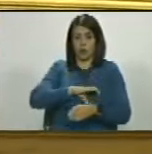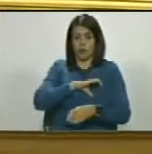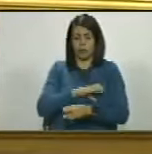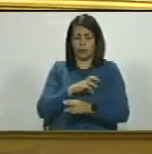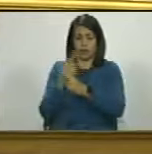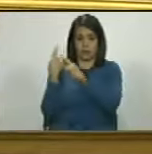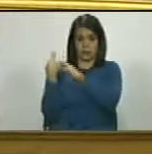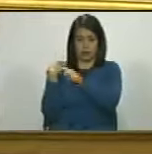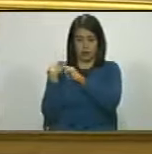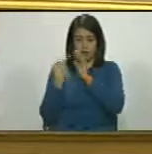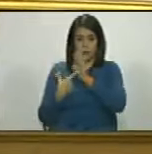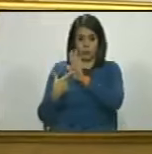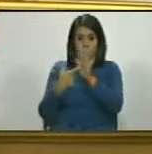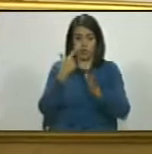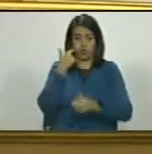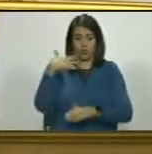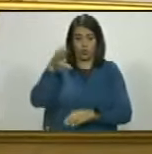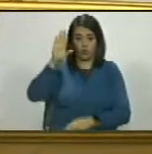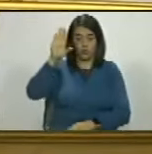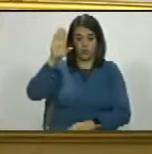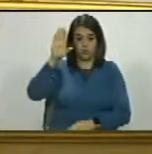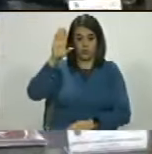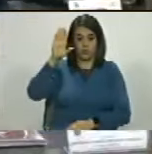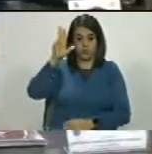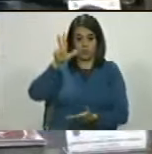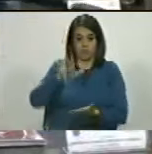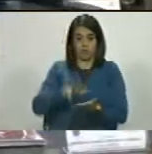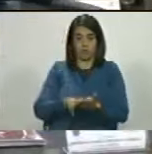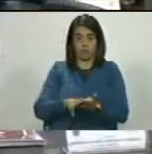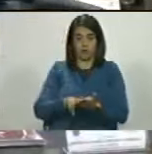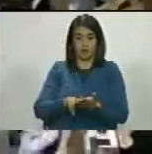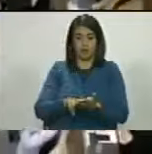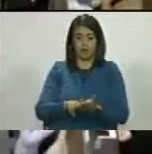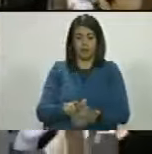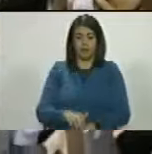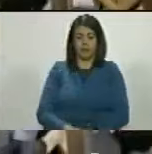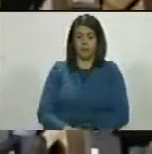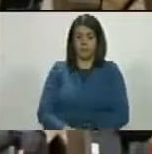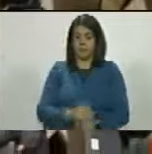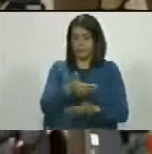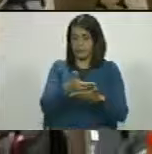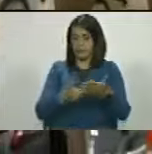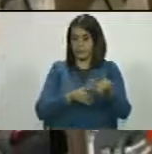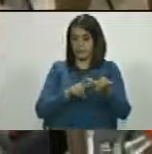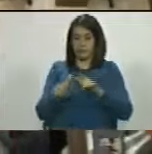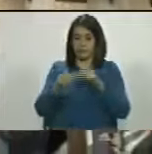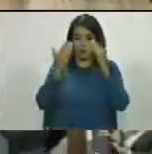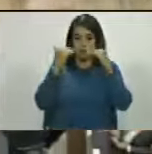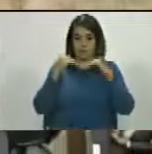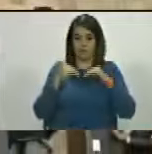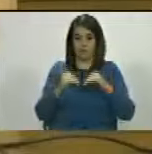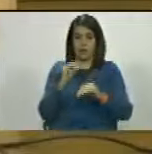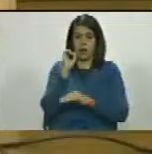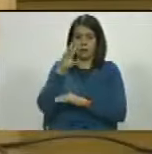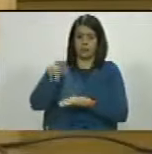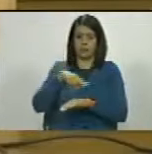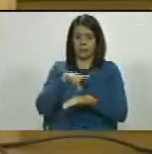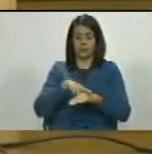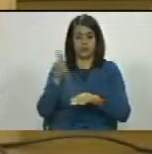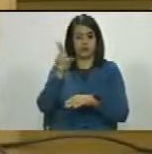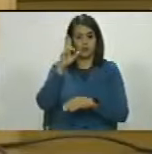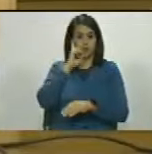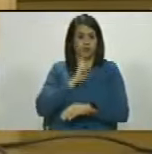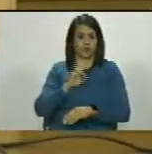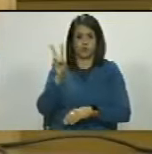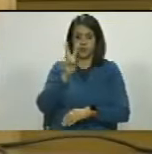Delegada, manifestarlo con la señal de costumbre, queda aprobada el acta correspondiente. Siguiente. Asamblea Nacional de la